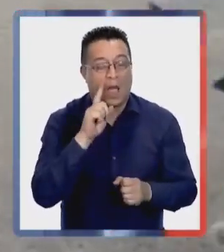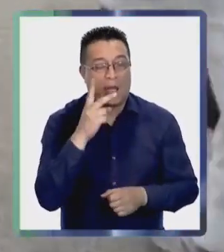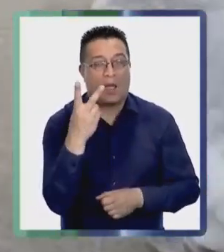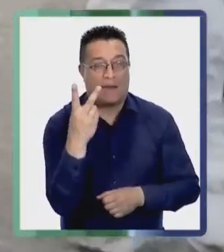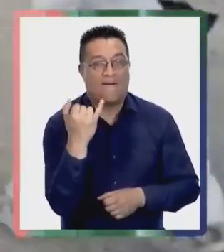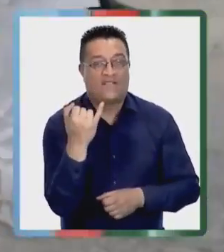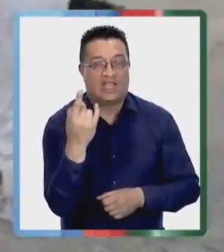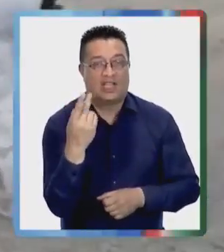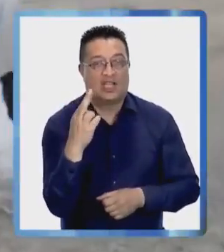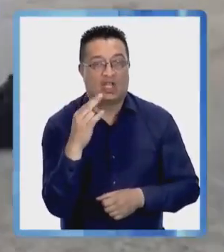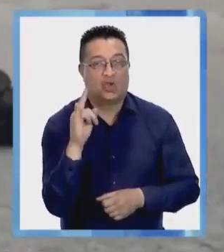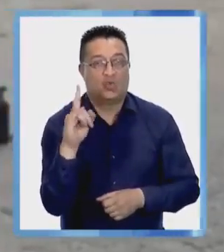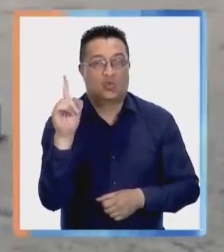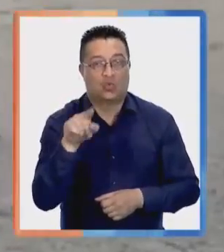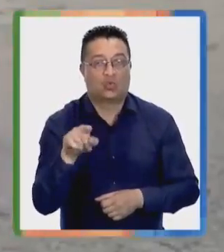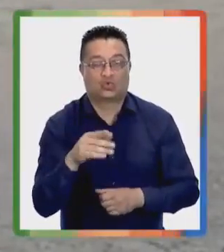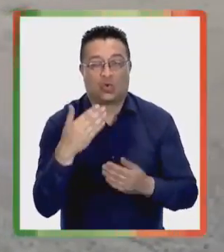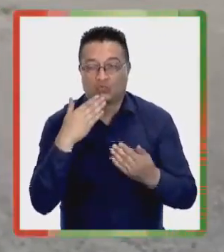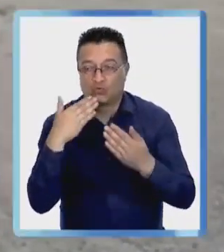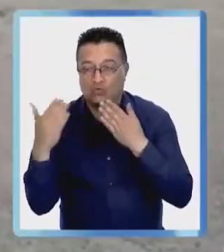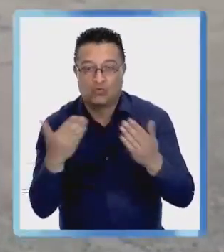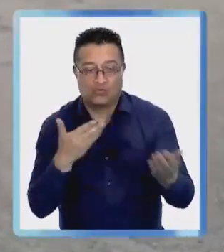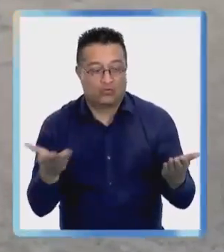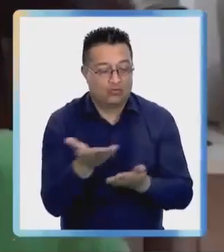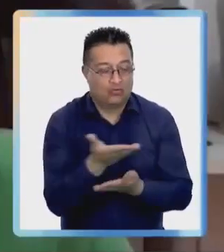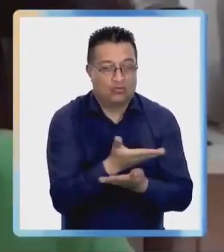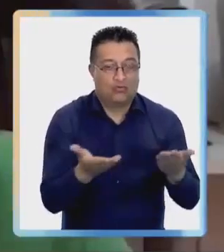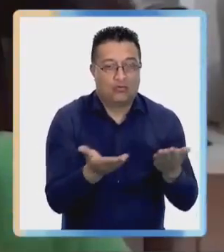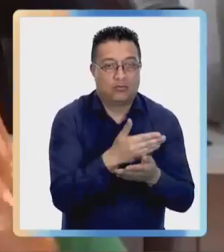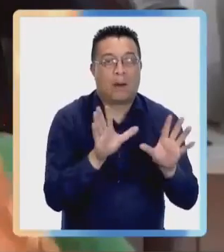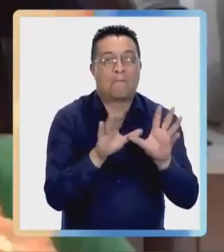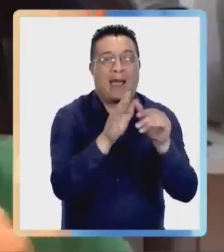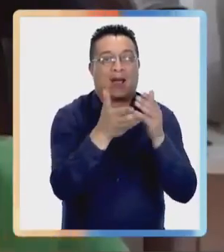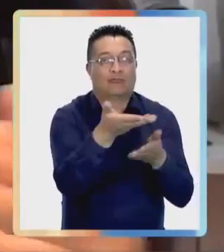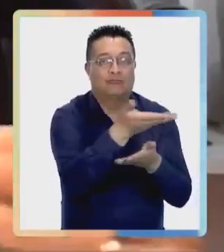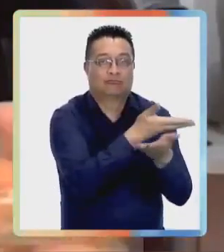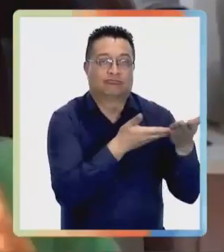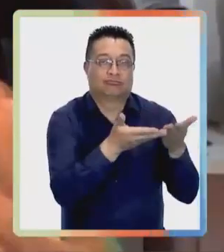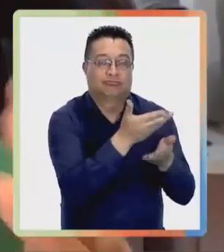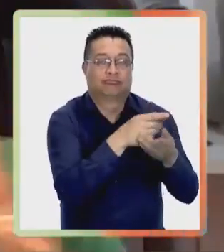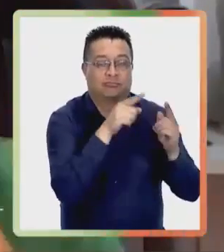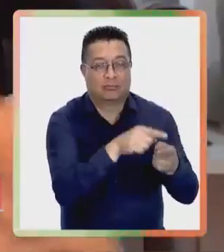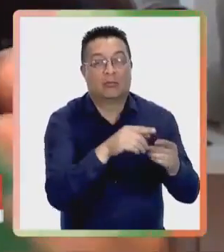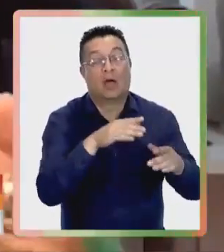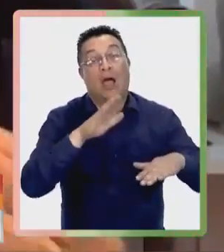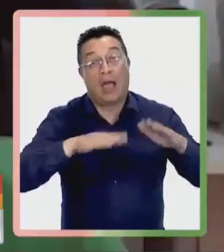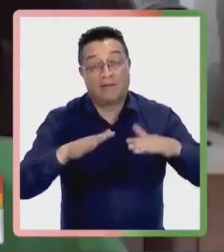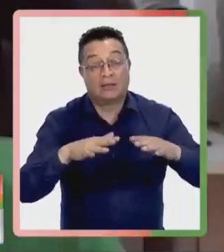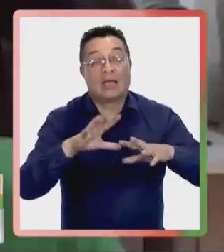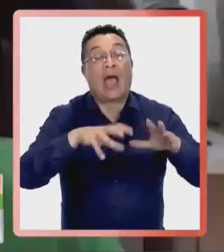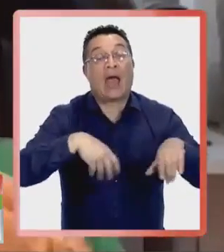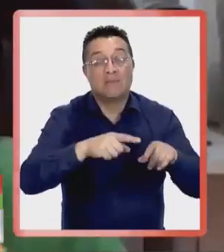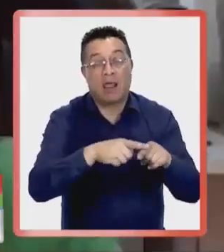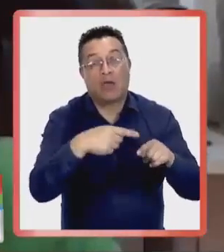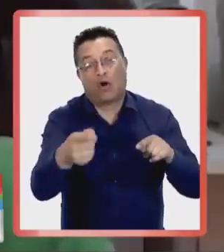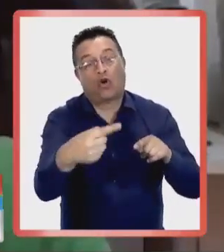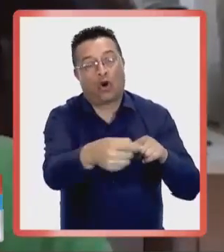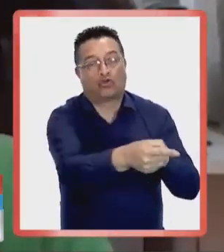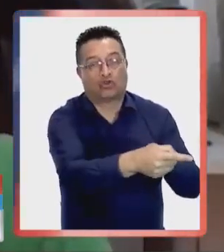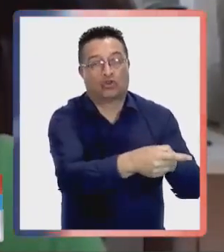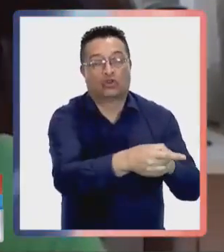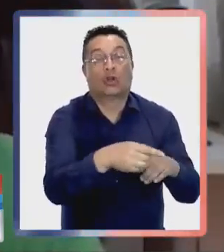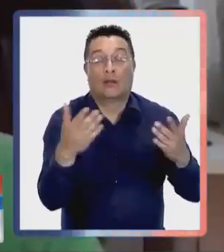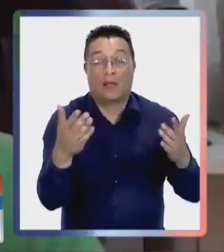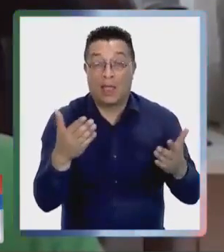acá puede existir estos virus que se transmiten entre ellos, entre las aves o bien de